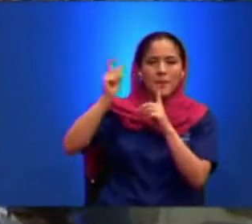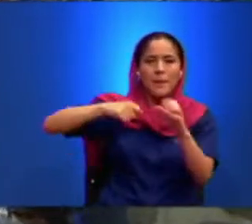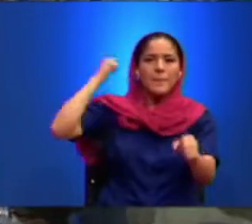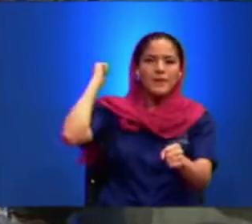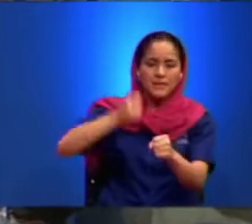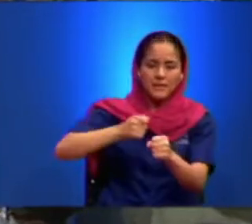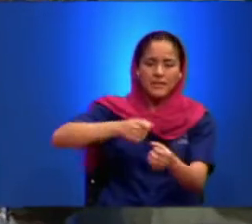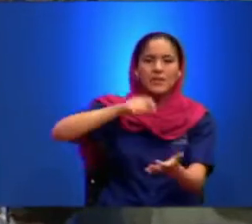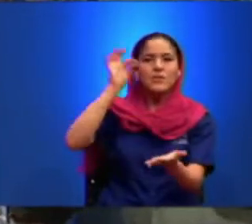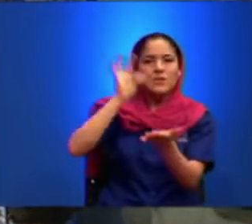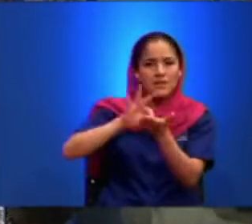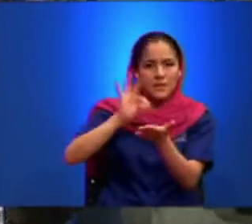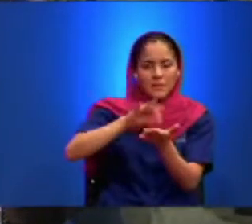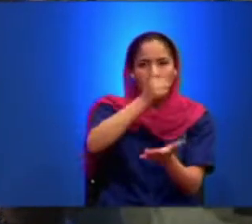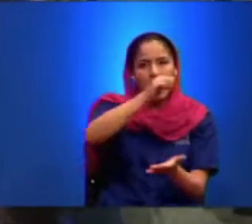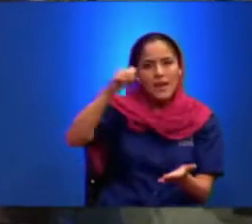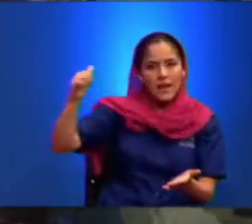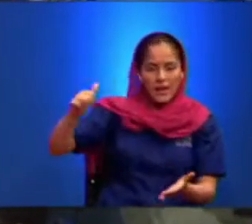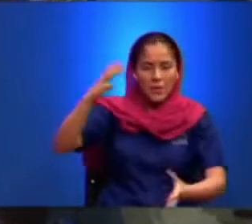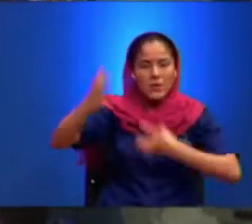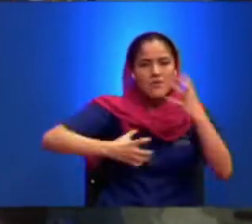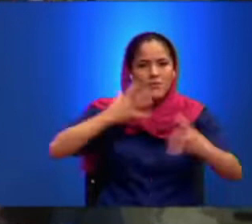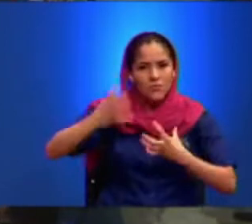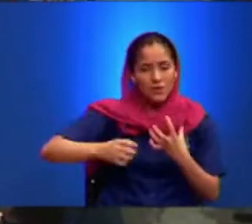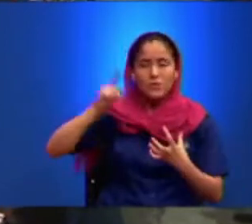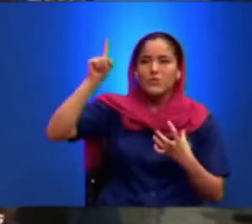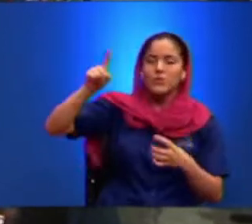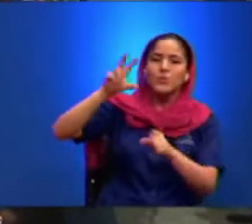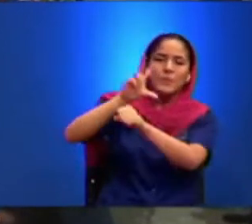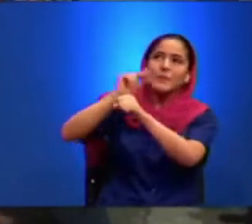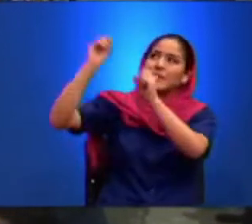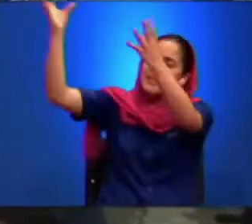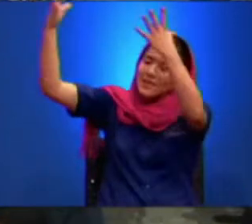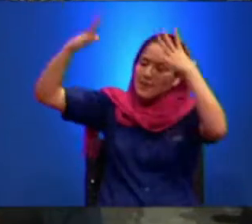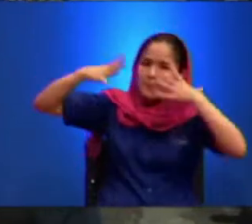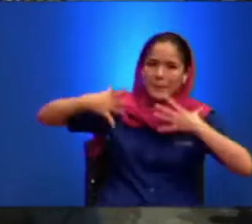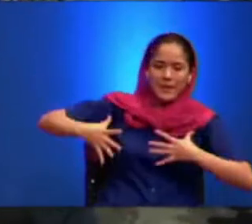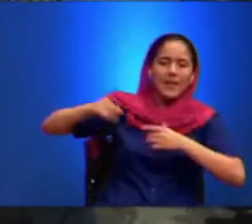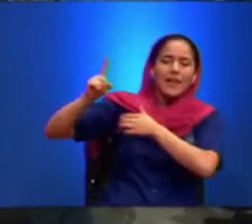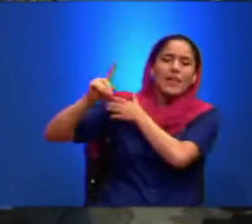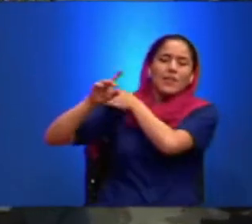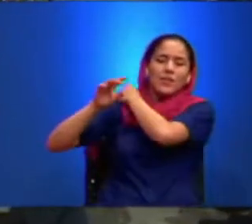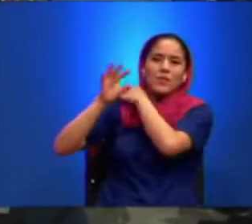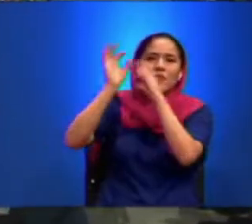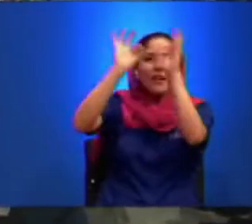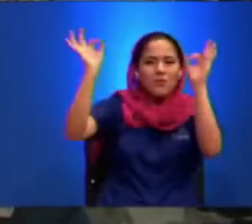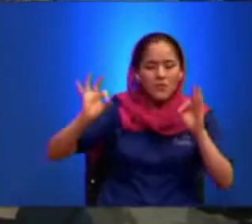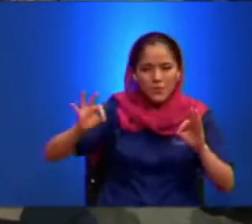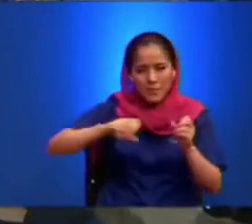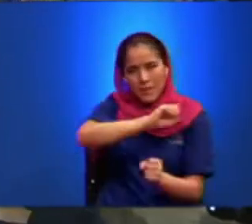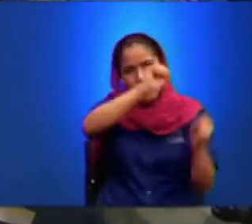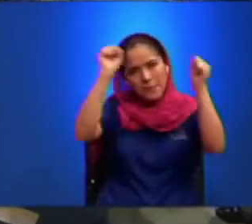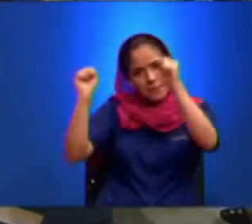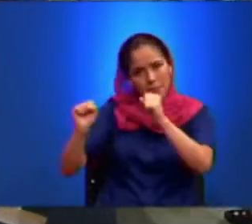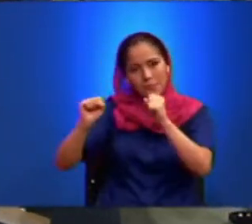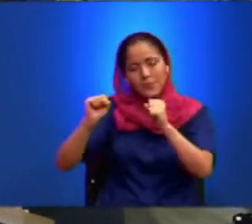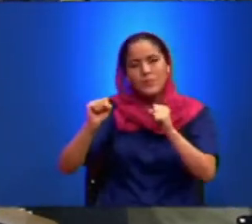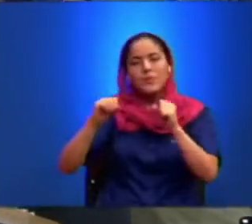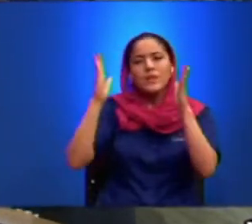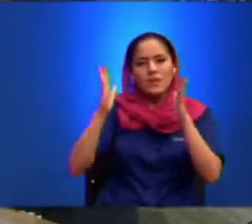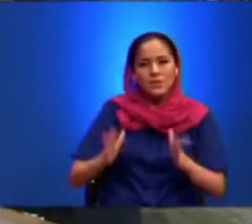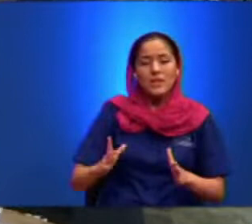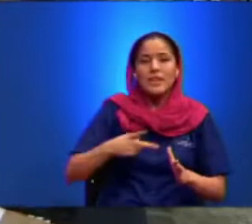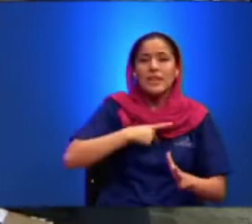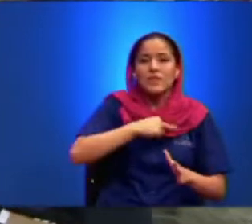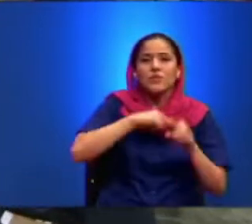tu palabra agua Señor Haz que venga sobre nosotros de una manera portentosa, de tal manera que